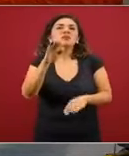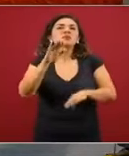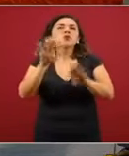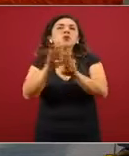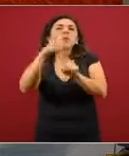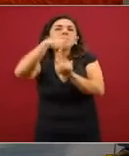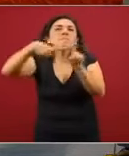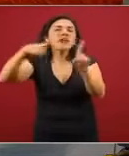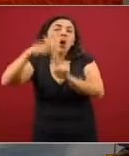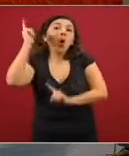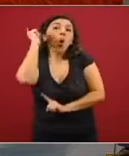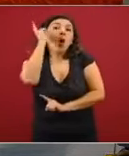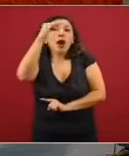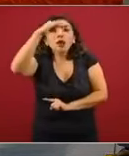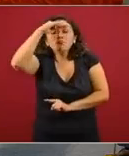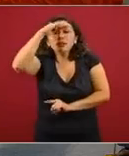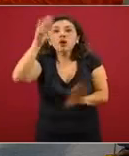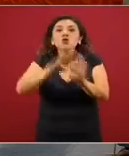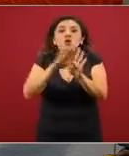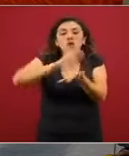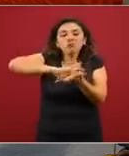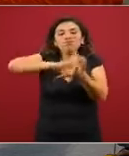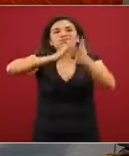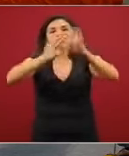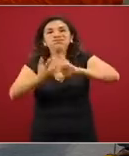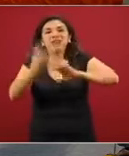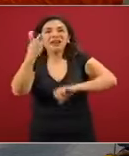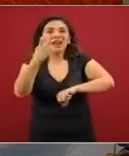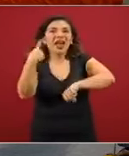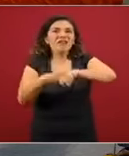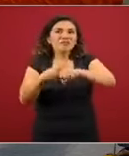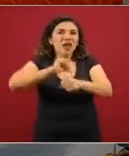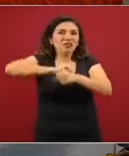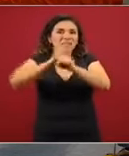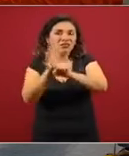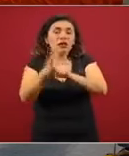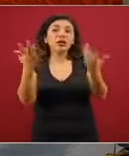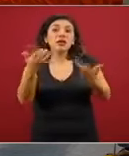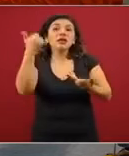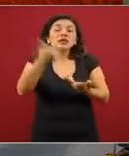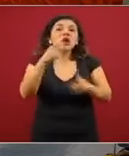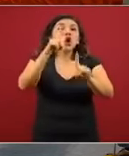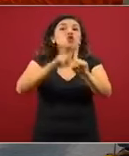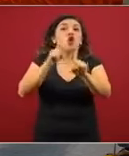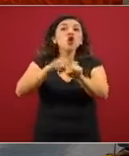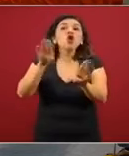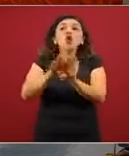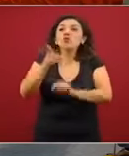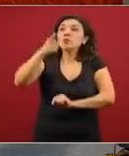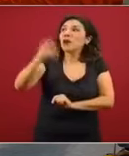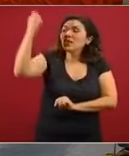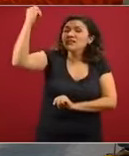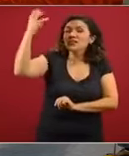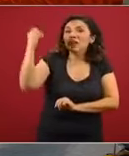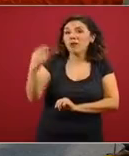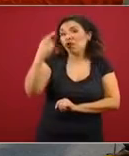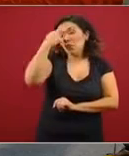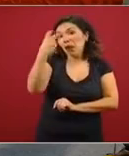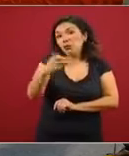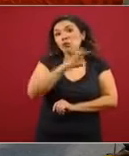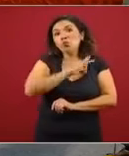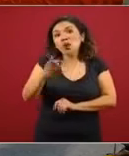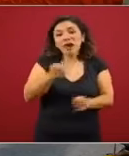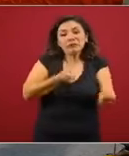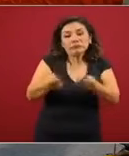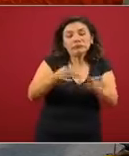Eso depende de la evolución de la epidemia y sobre todo de los colores que estén para poder ser